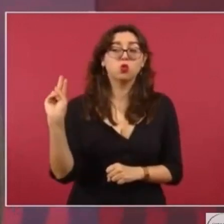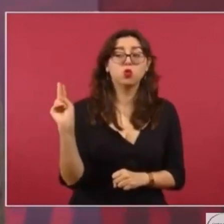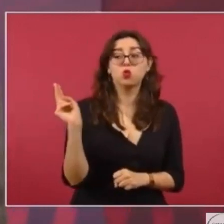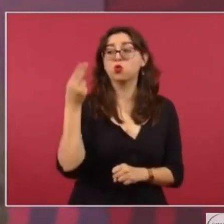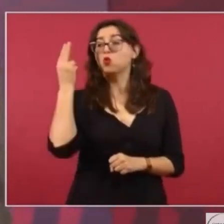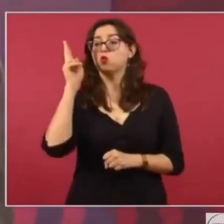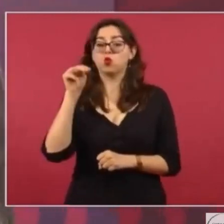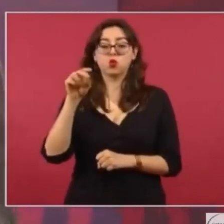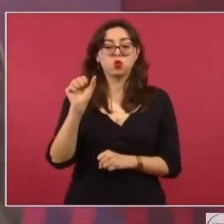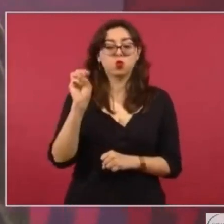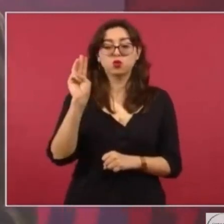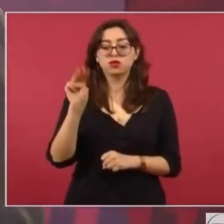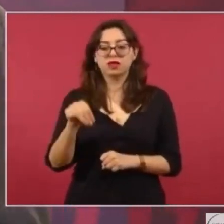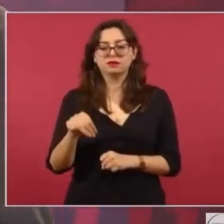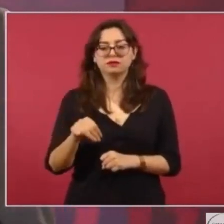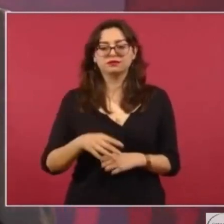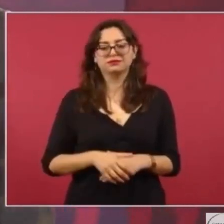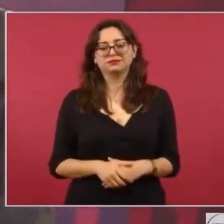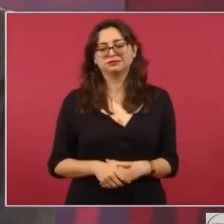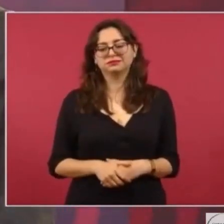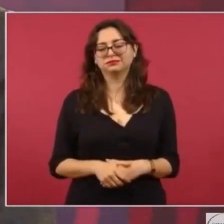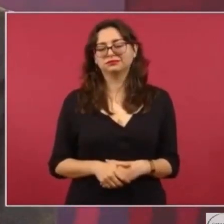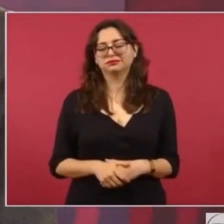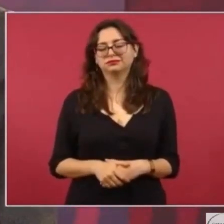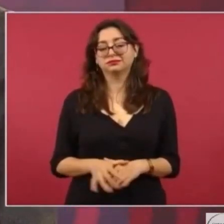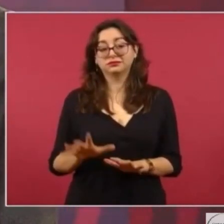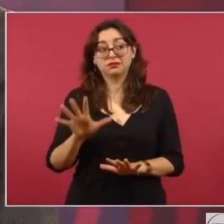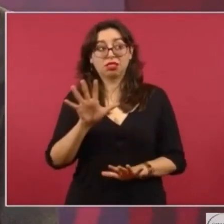No vengan Narro, pues...